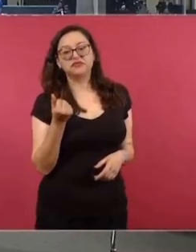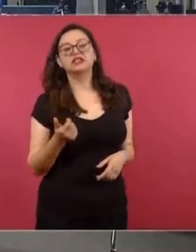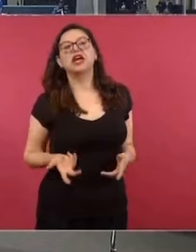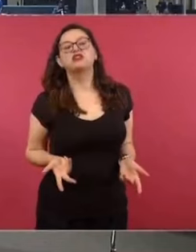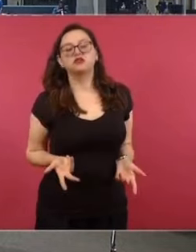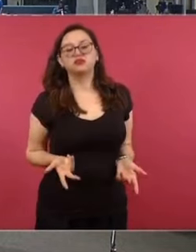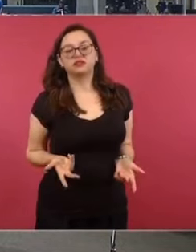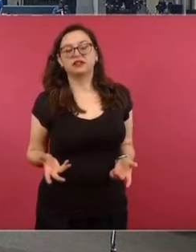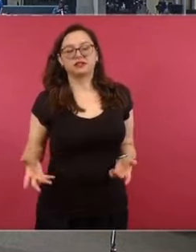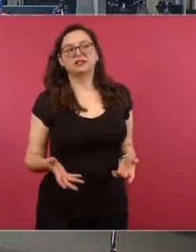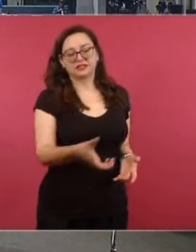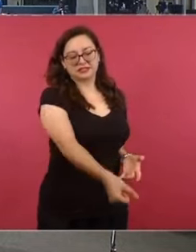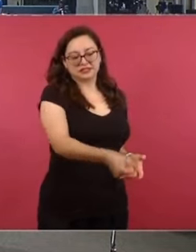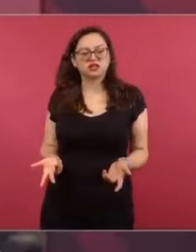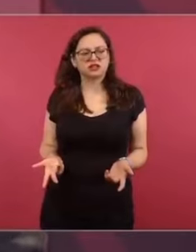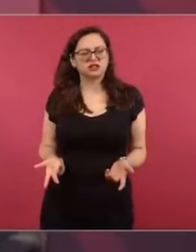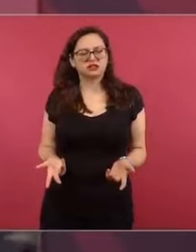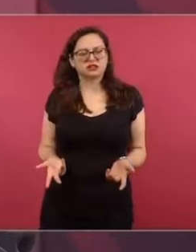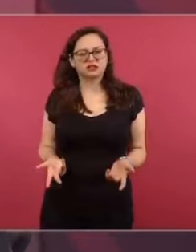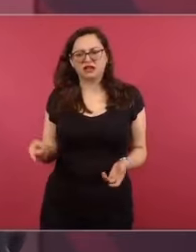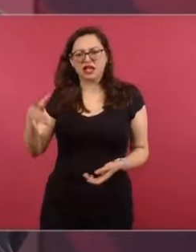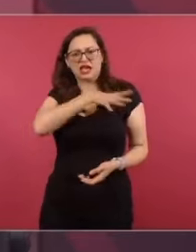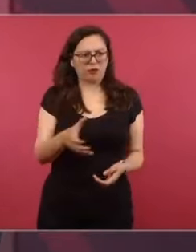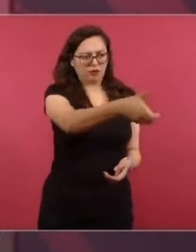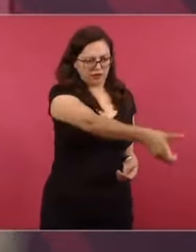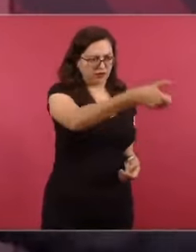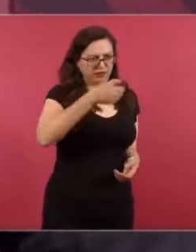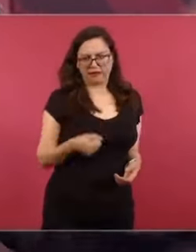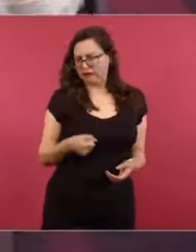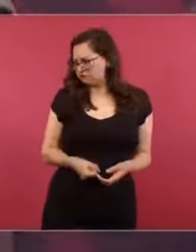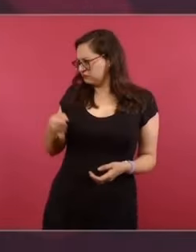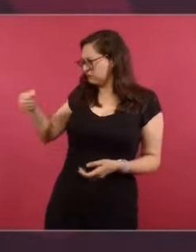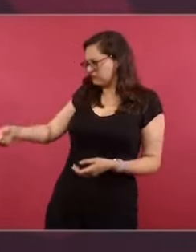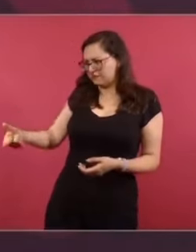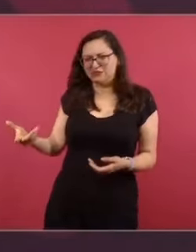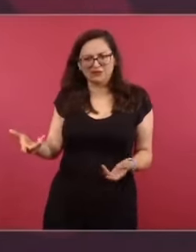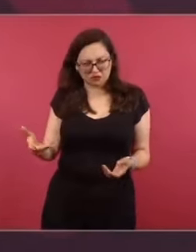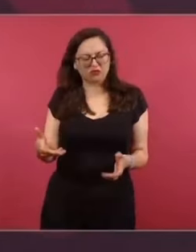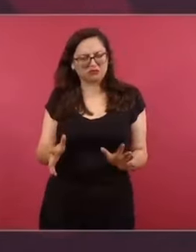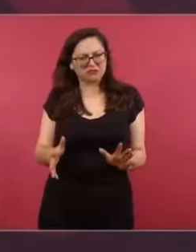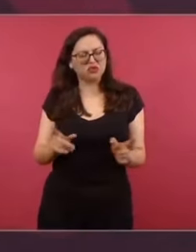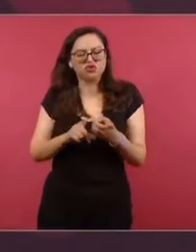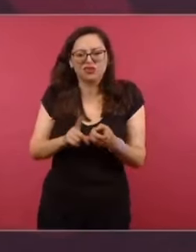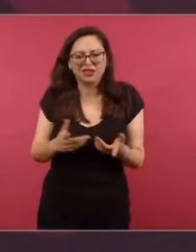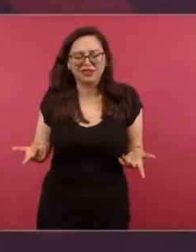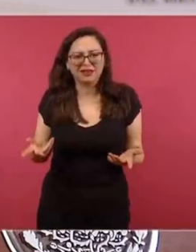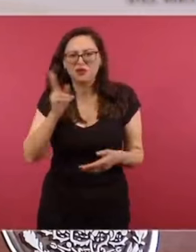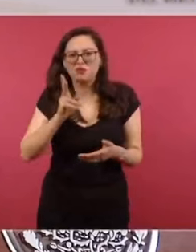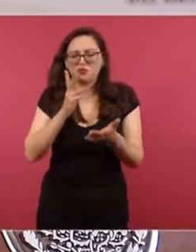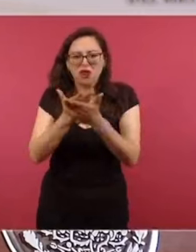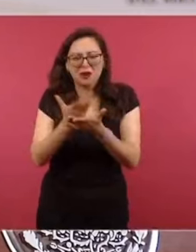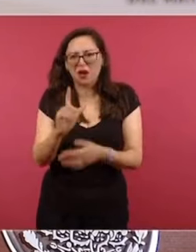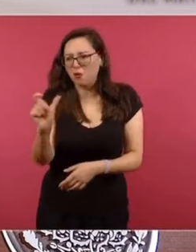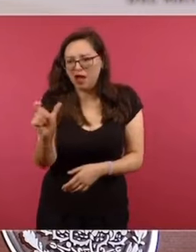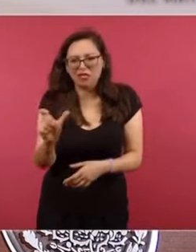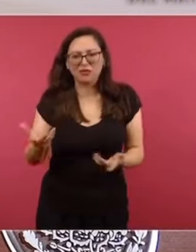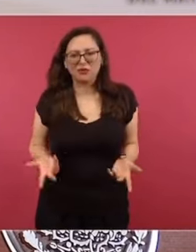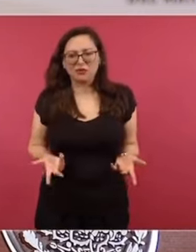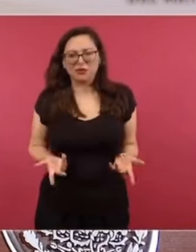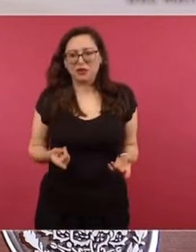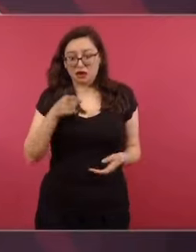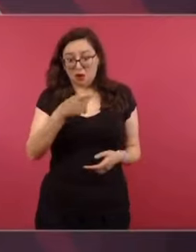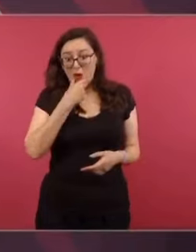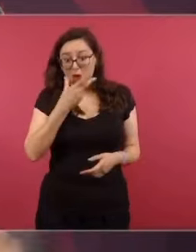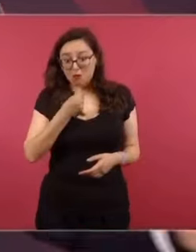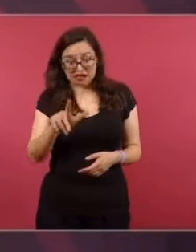La maleta yo se la paso a Audomaro, al general Audomaro Martínez. A ver, ¿de dónde? Saca eso. Si yo no conozco a este